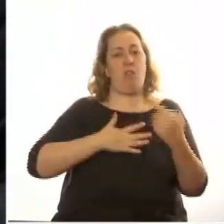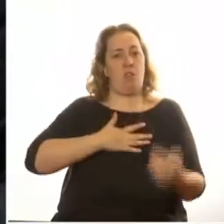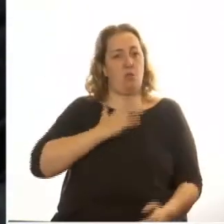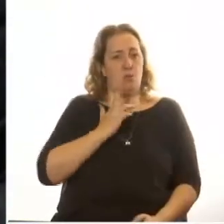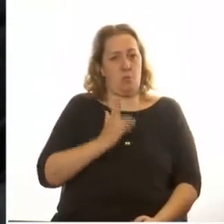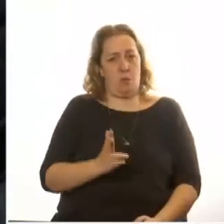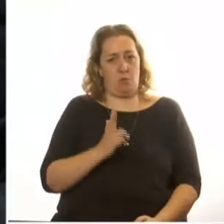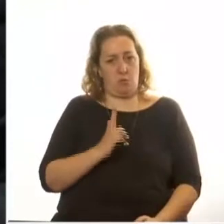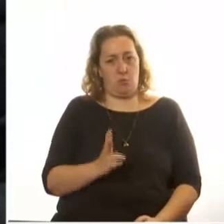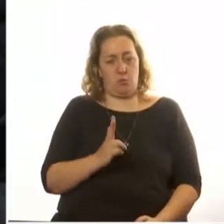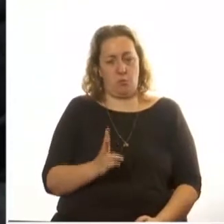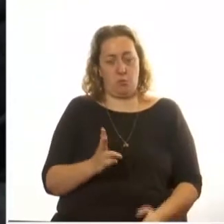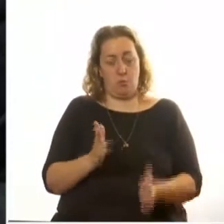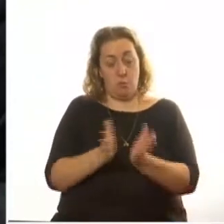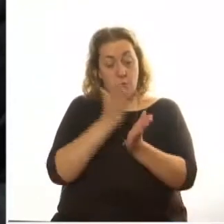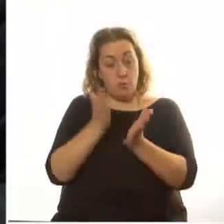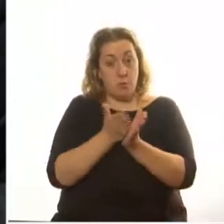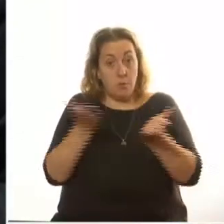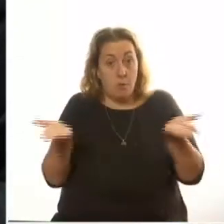en un reciente libro